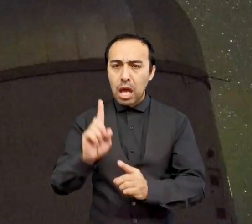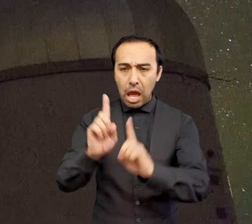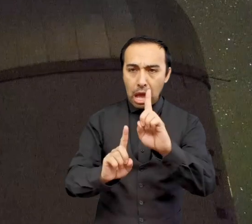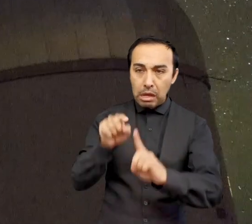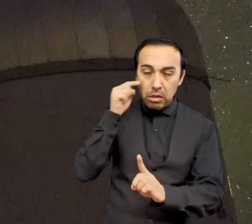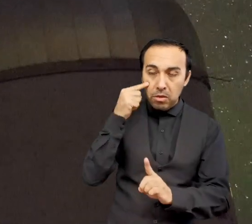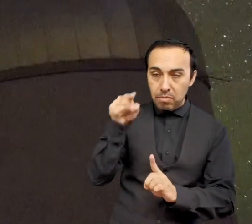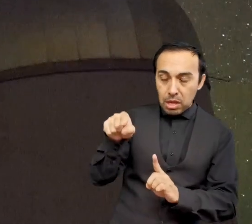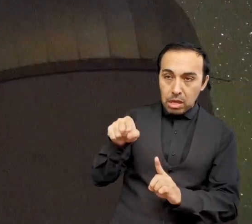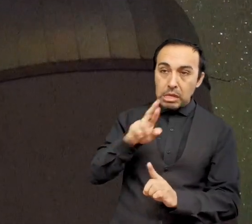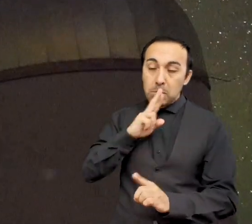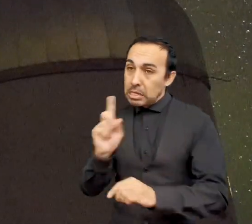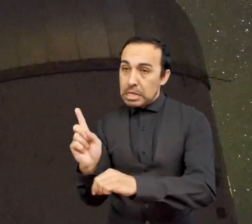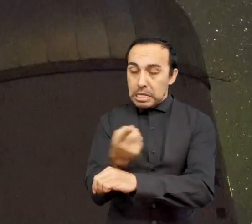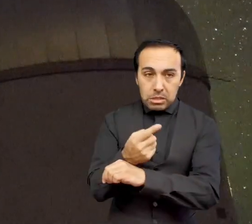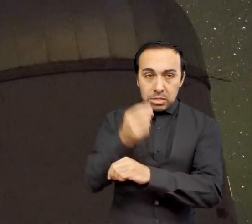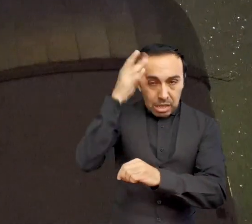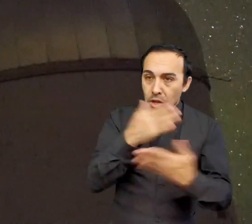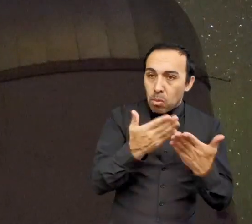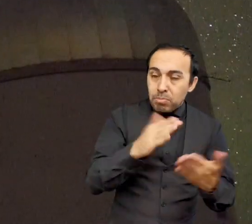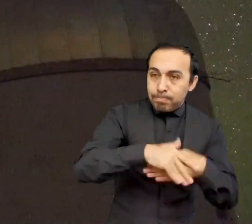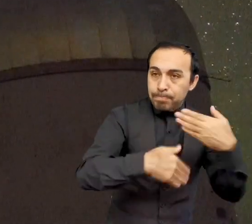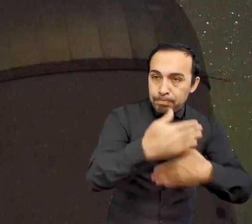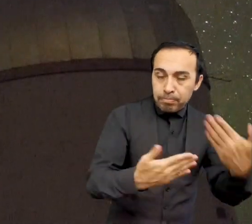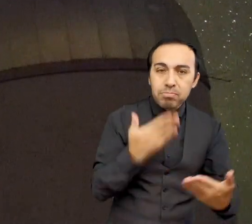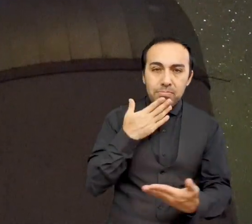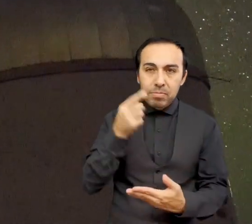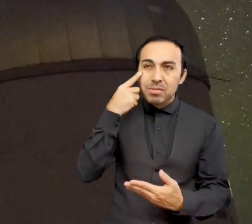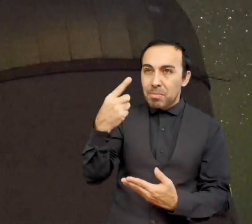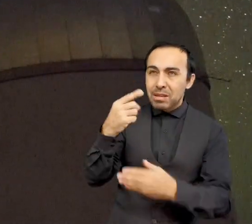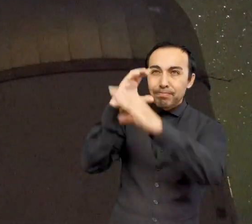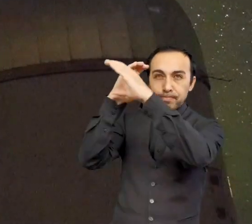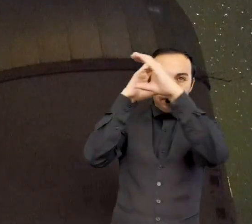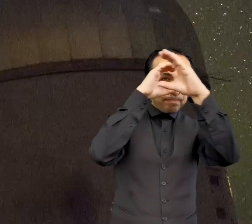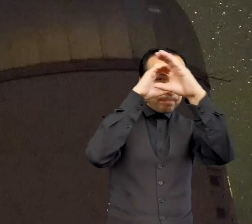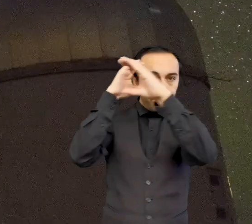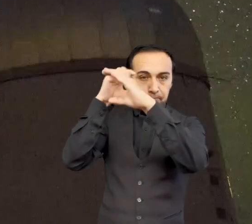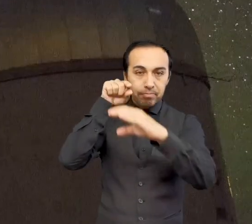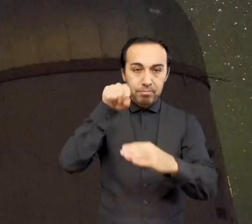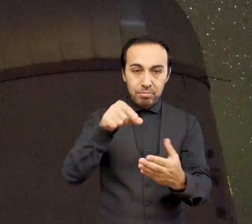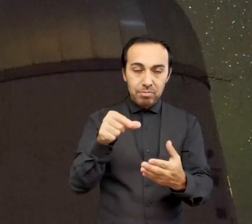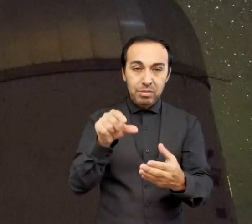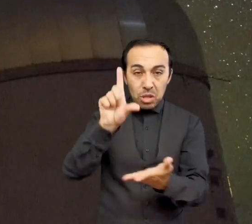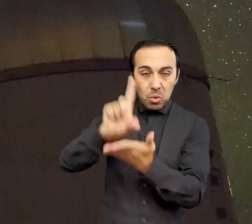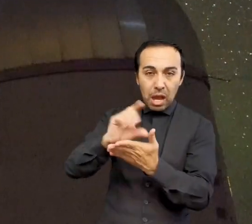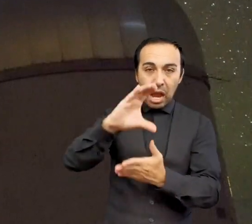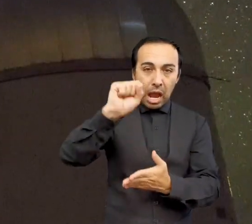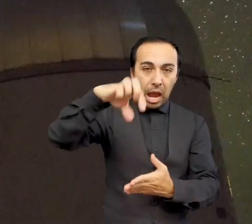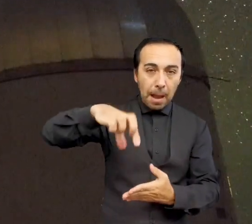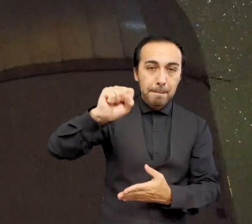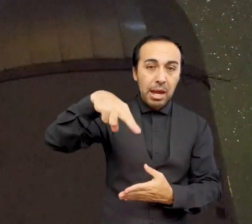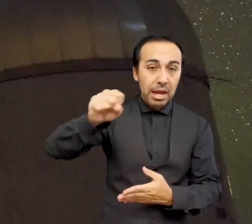la respuesta rápida y el seguimiento fotométrico de los candidatos con el telescopio SWOP del Observatorio Las Campanas.